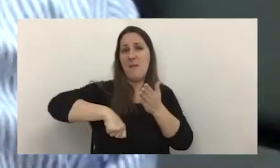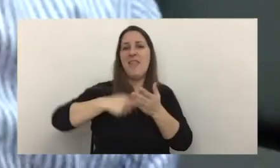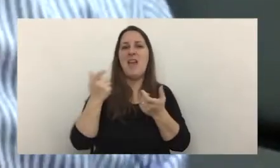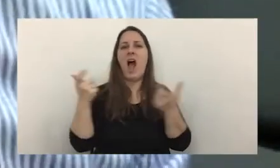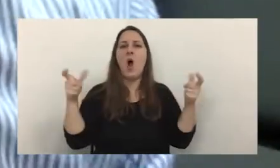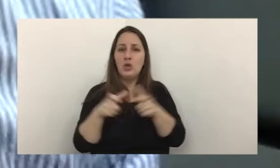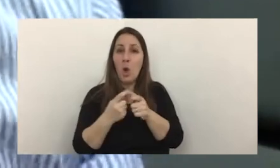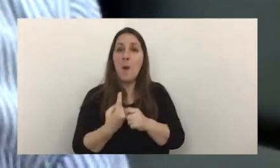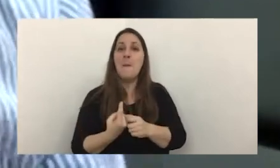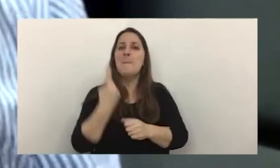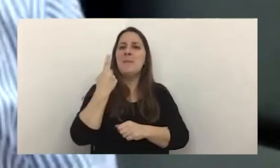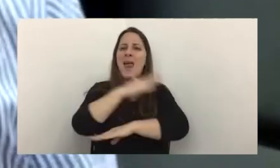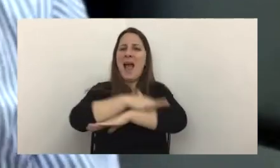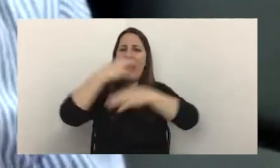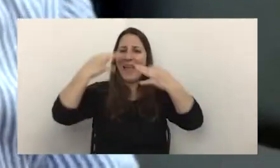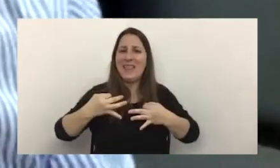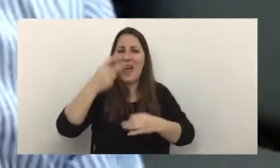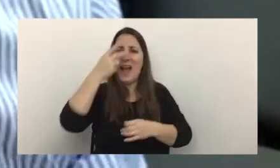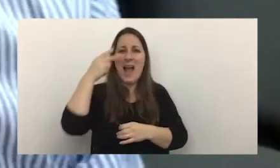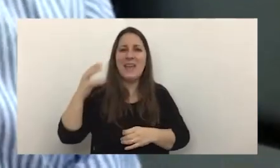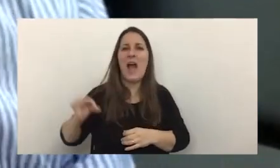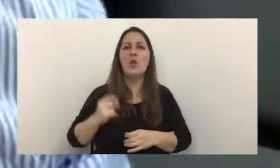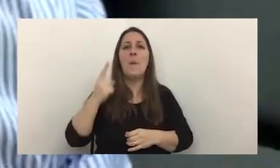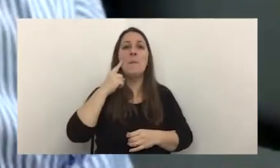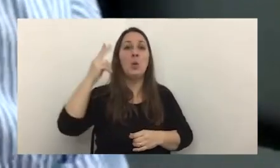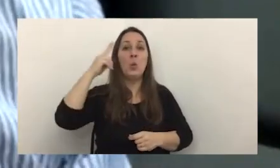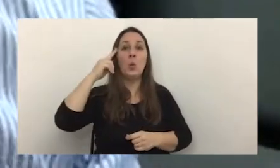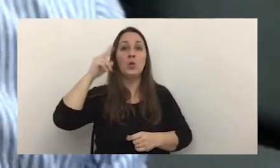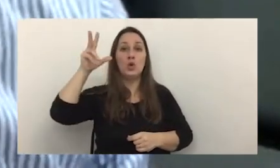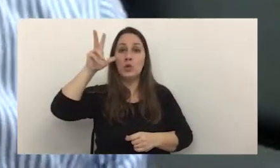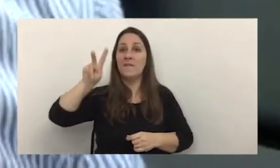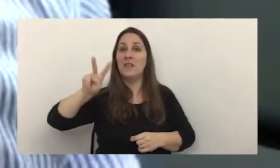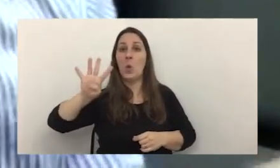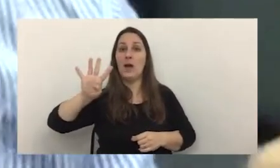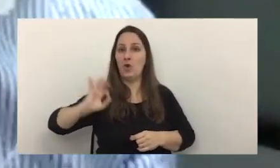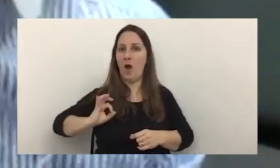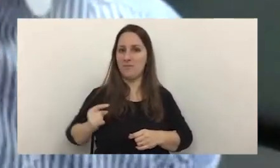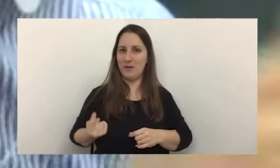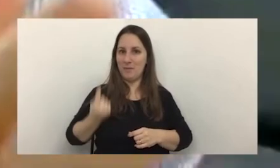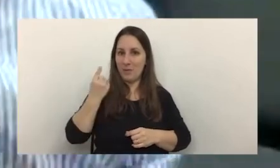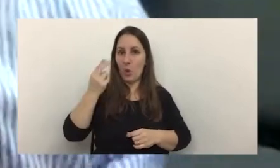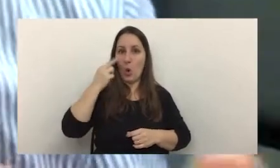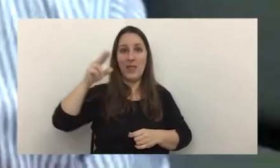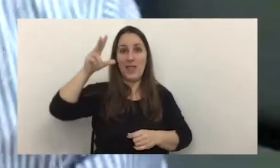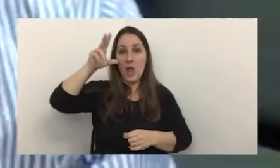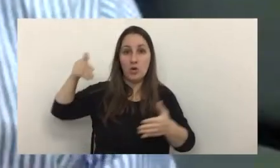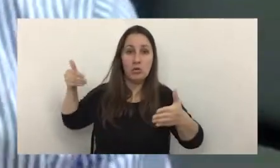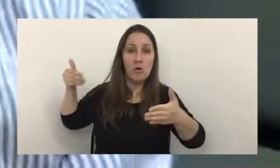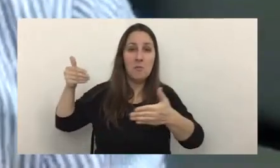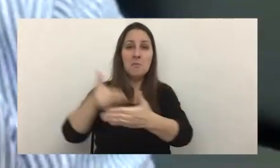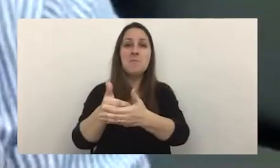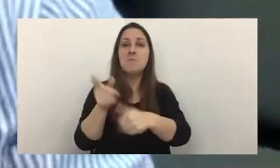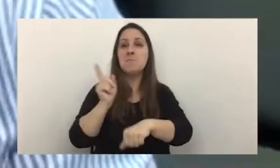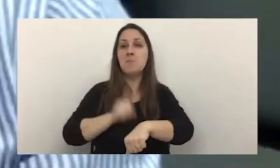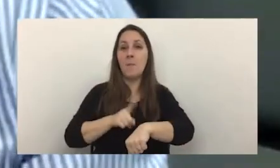el primer ethical hacking lo hicimos en el año 1998 hace 24 años del 98 para acá en un momento en